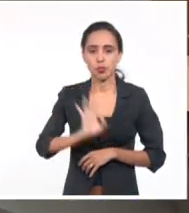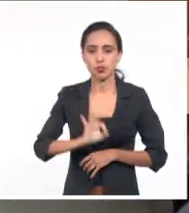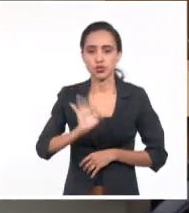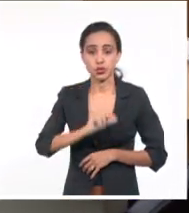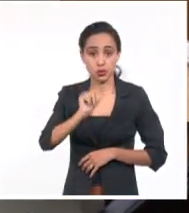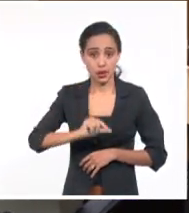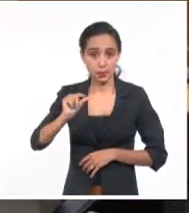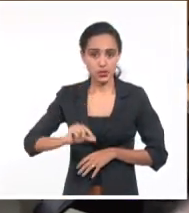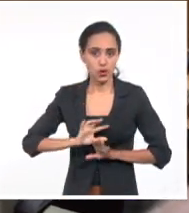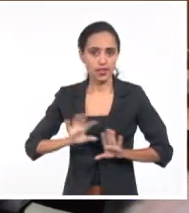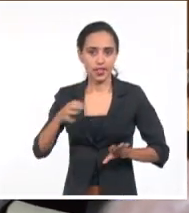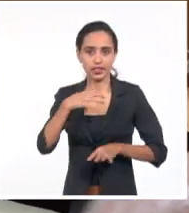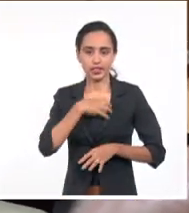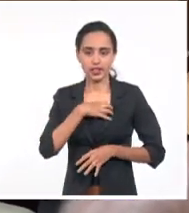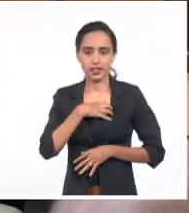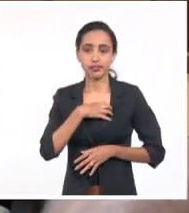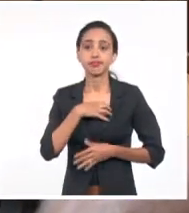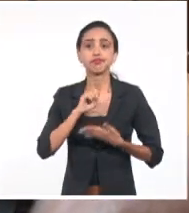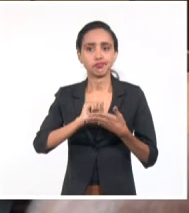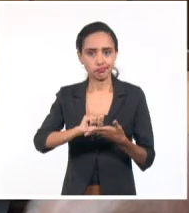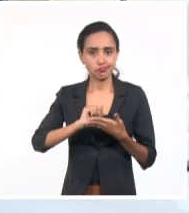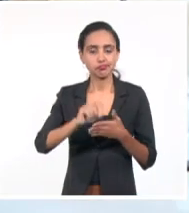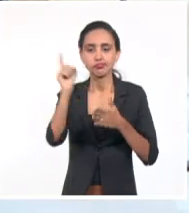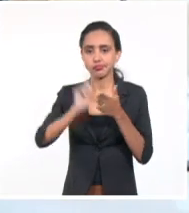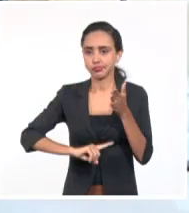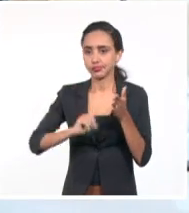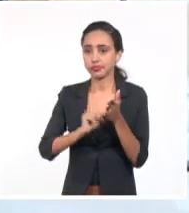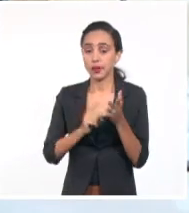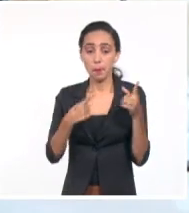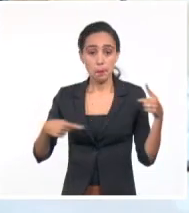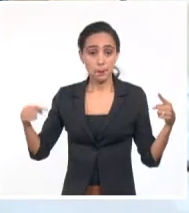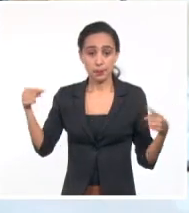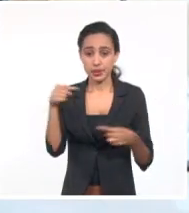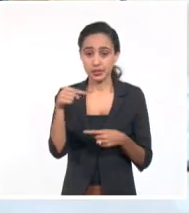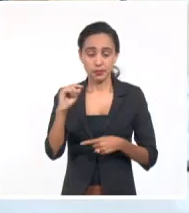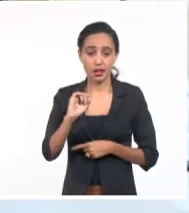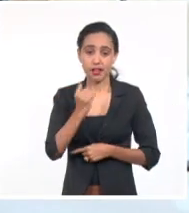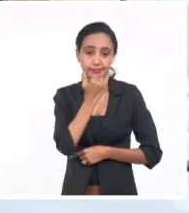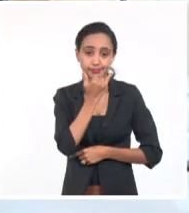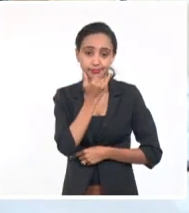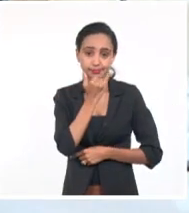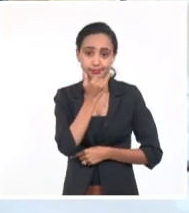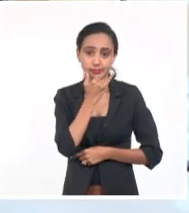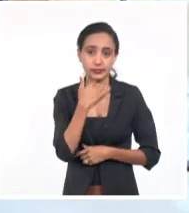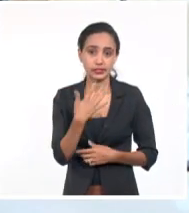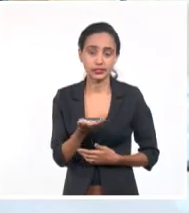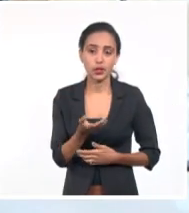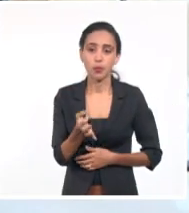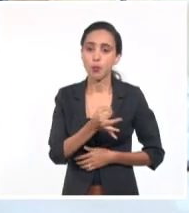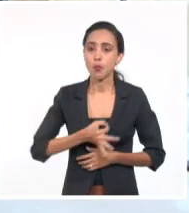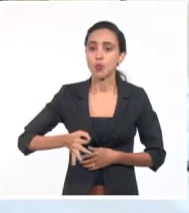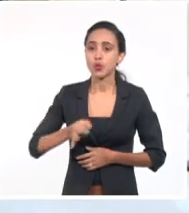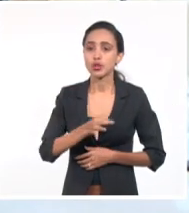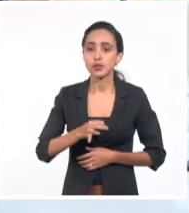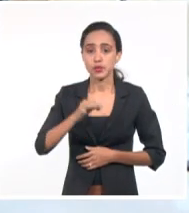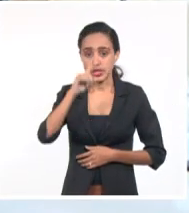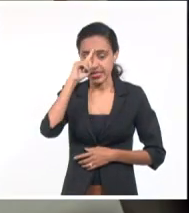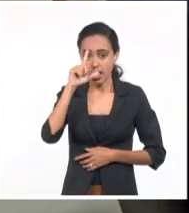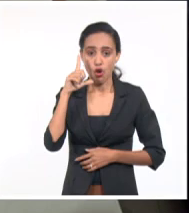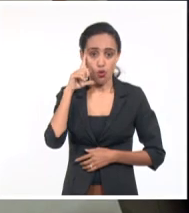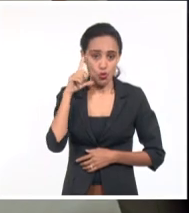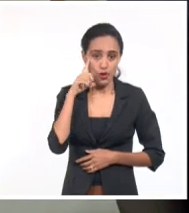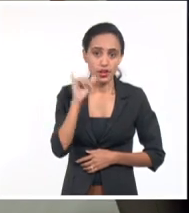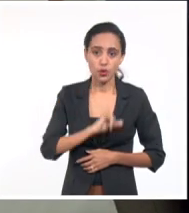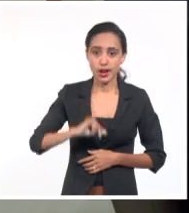clientes cuentan con el servicio eléctrico, concentrándose las mayores afectaciones en las redes de los municipios San Luis y San